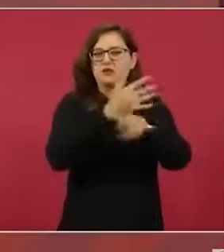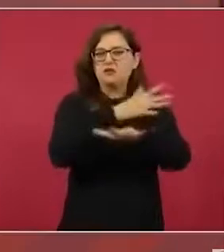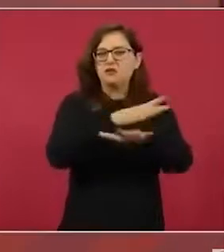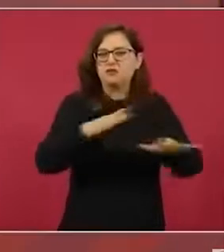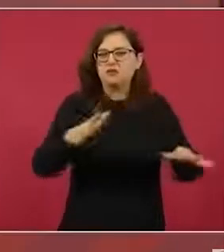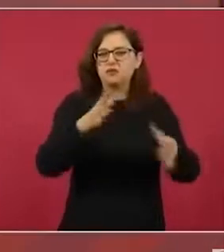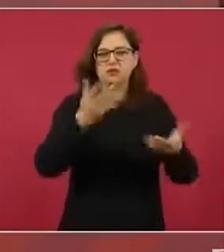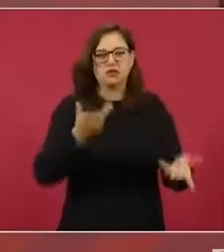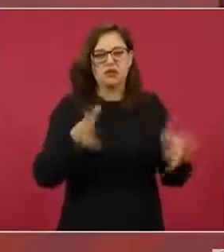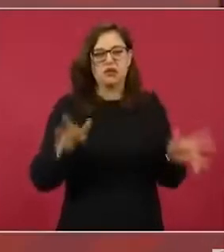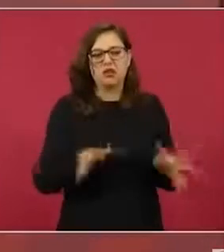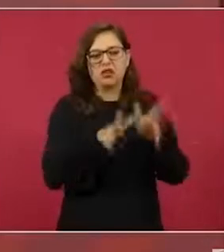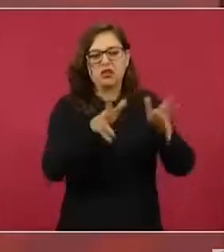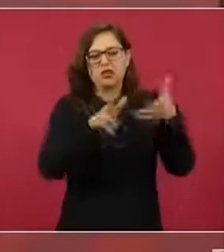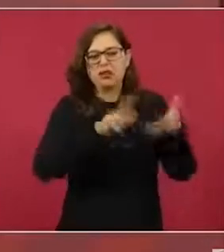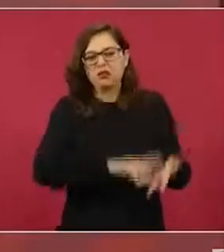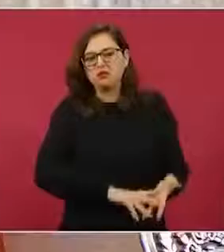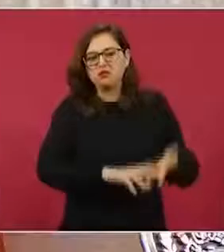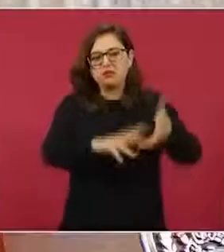violencia.